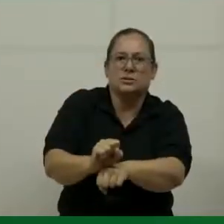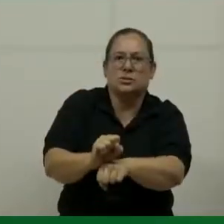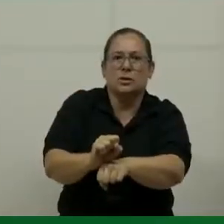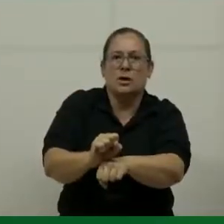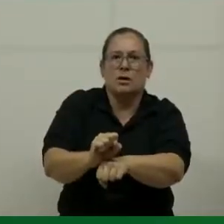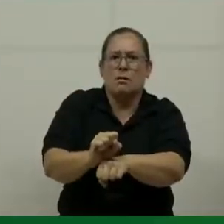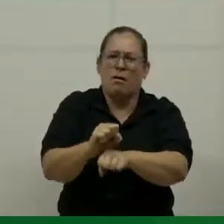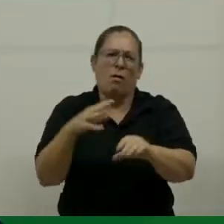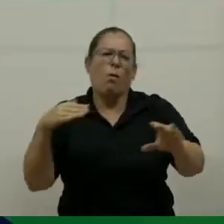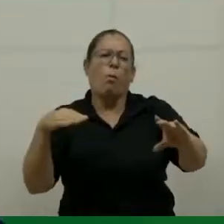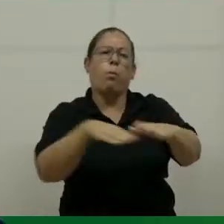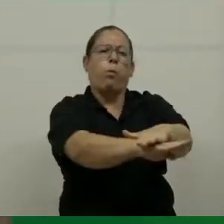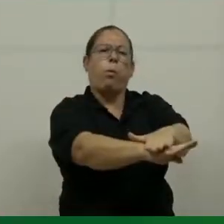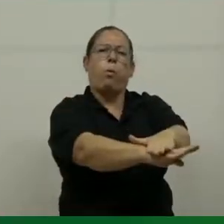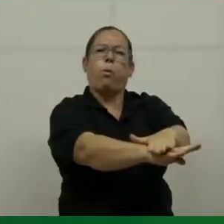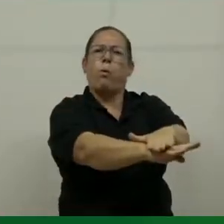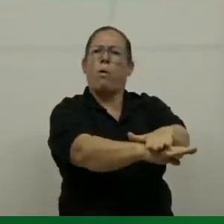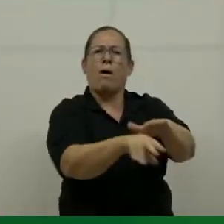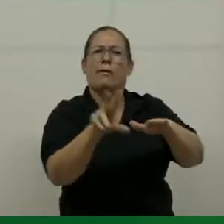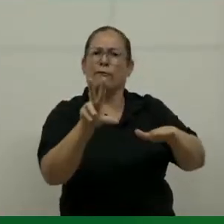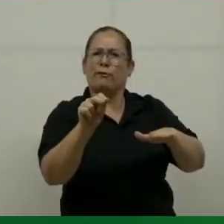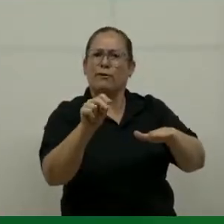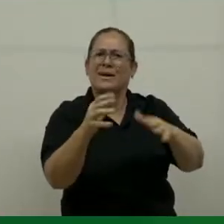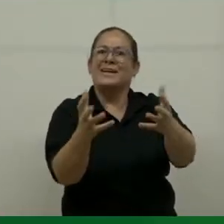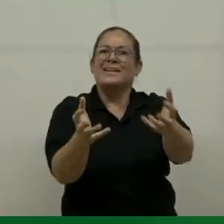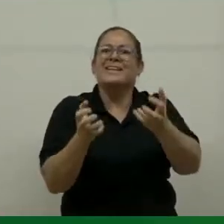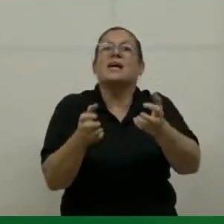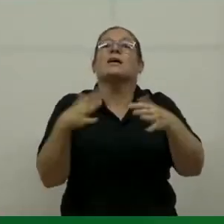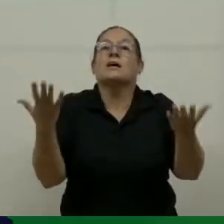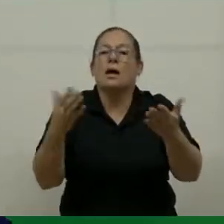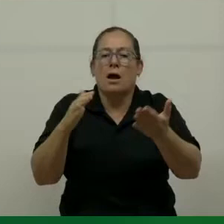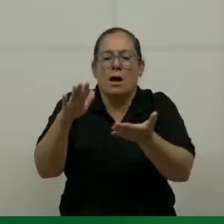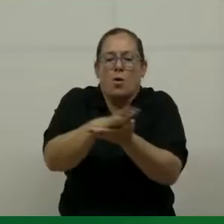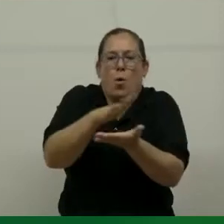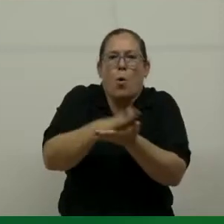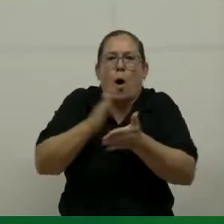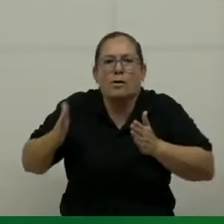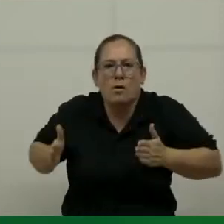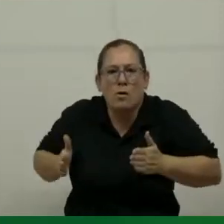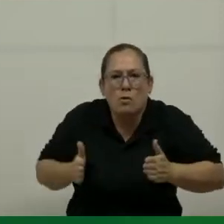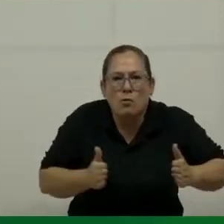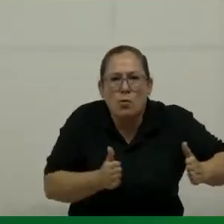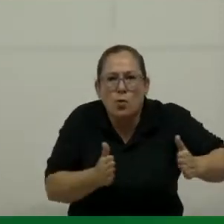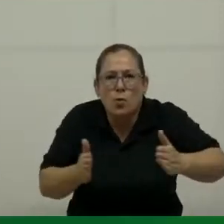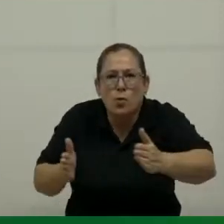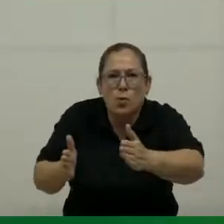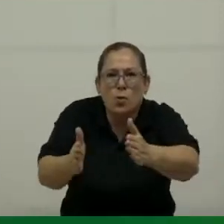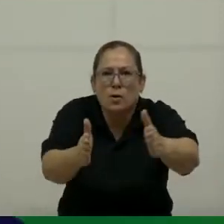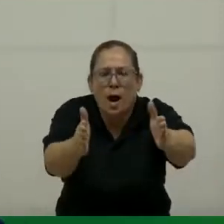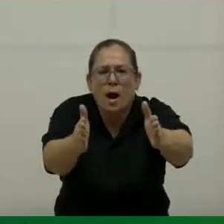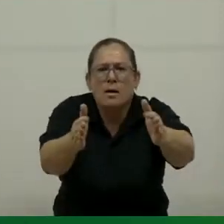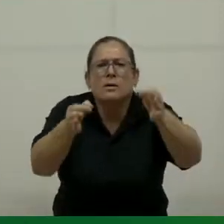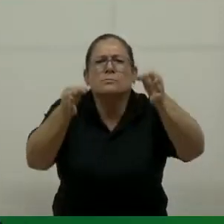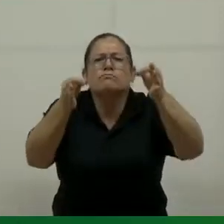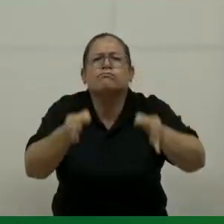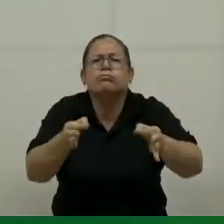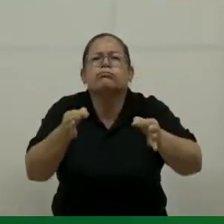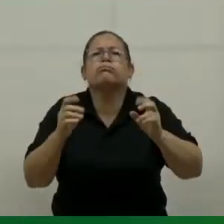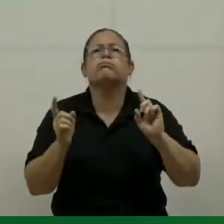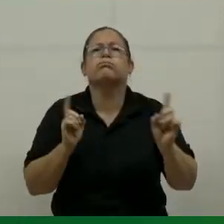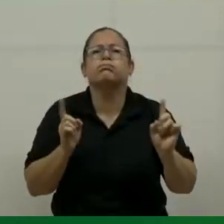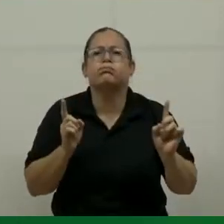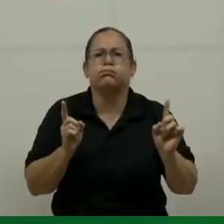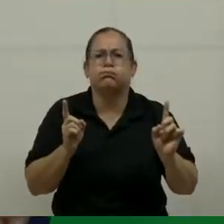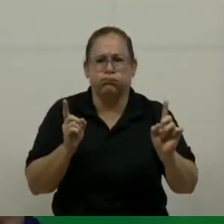terminan guardados en una gaveta. Lo que queríamos era crear hojas de ruta que definieran el camino a seguir y estas hojas de